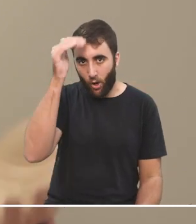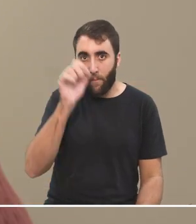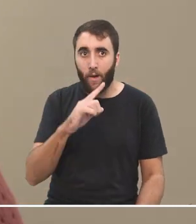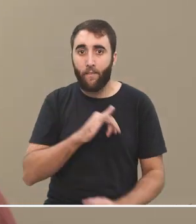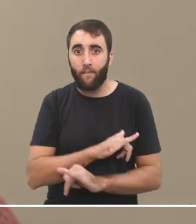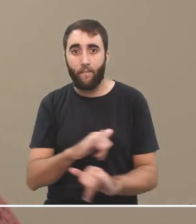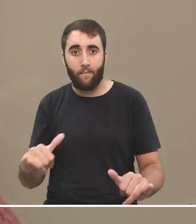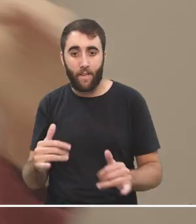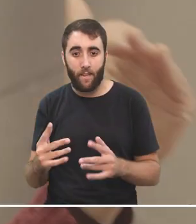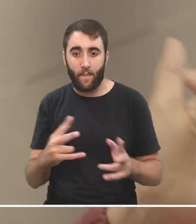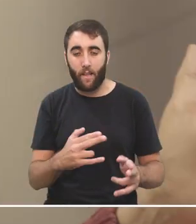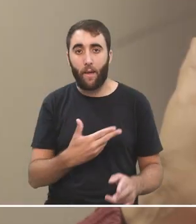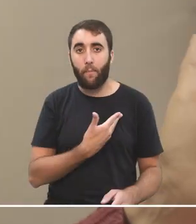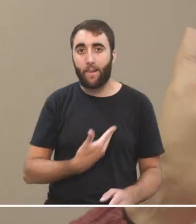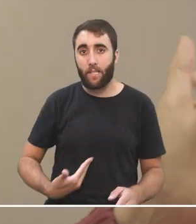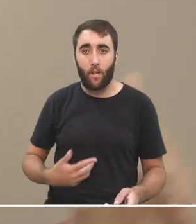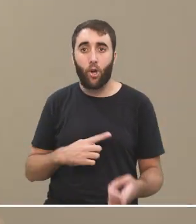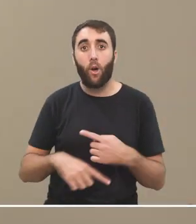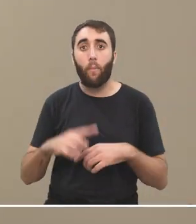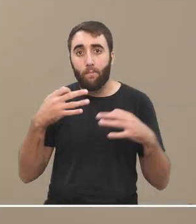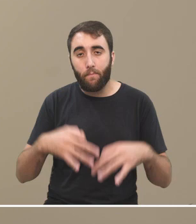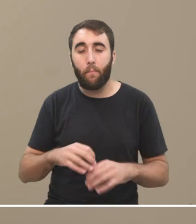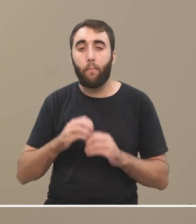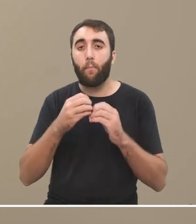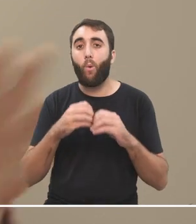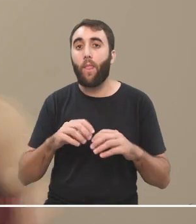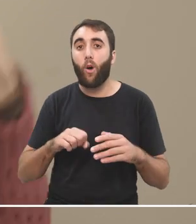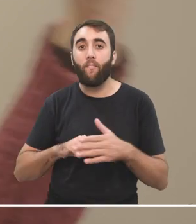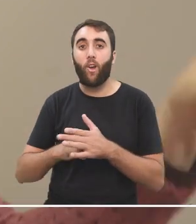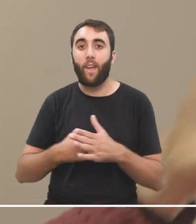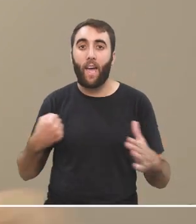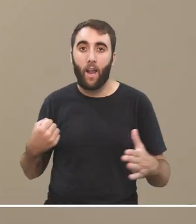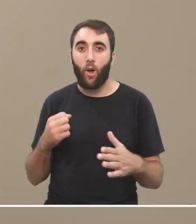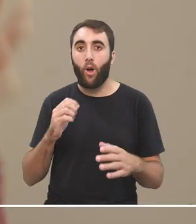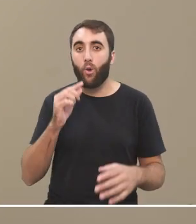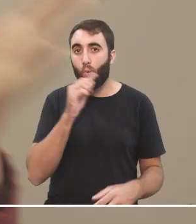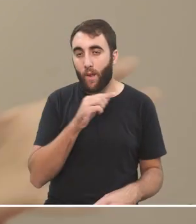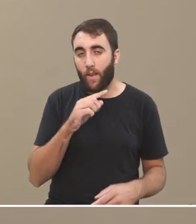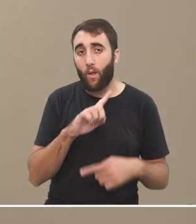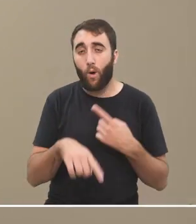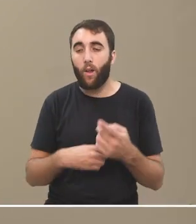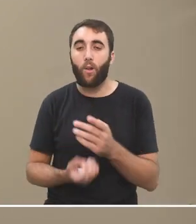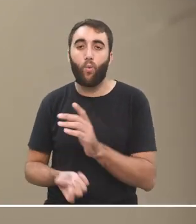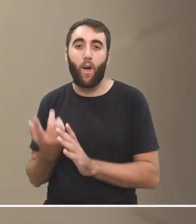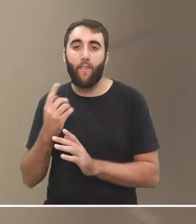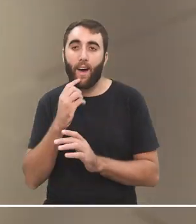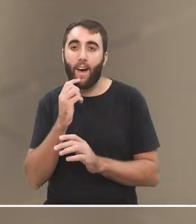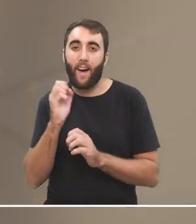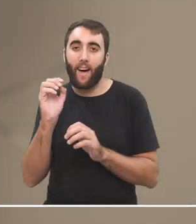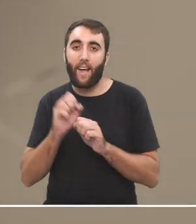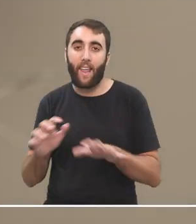las elecciones sino cuando lo sacaron de Twitter y bueno agarró y inventó otras redes sociales en fin entonces